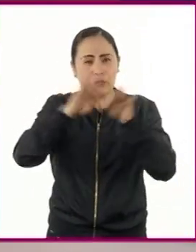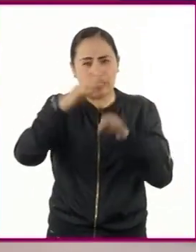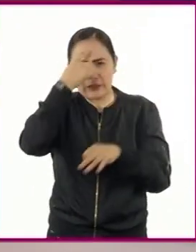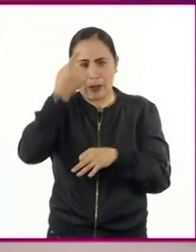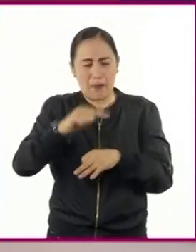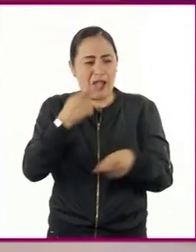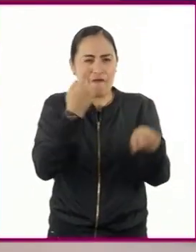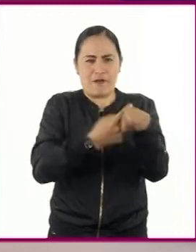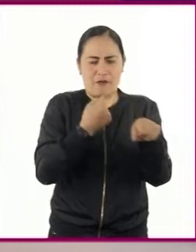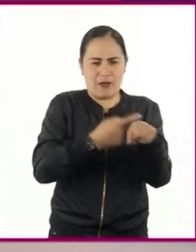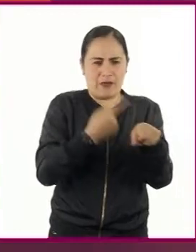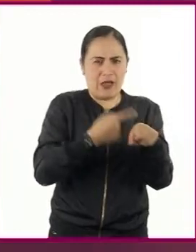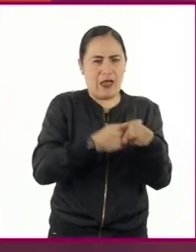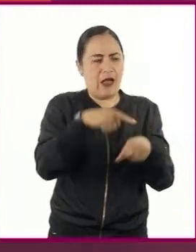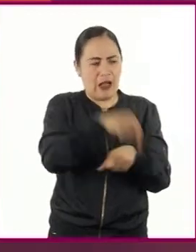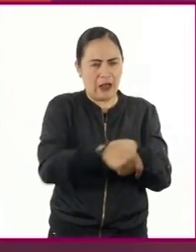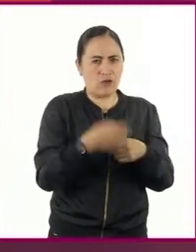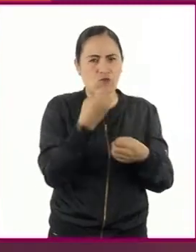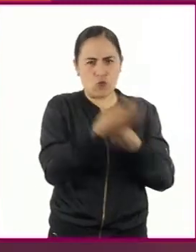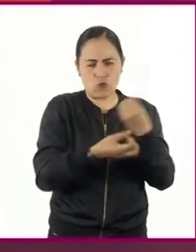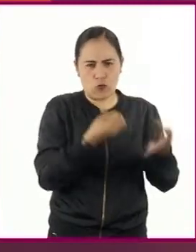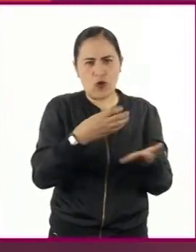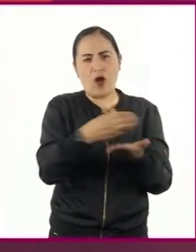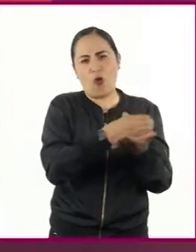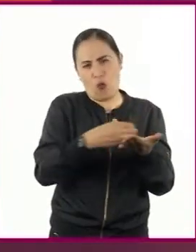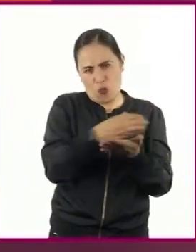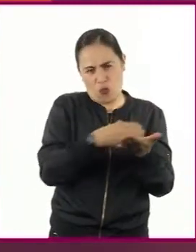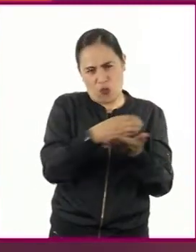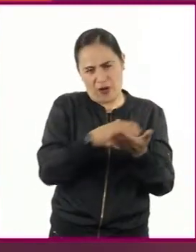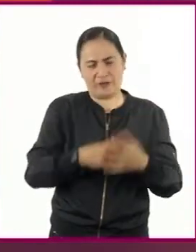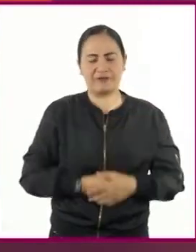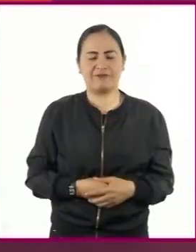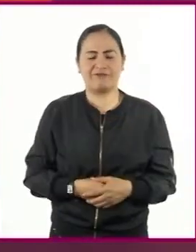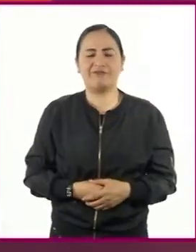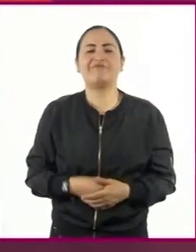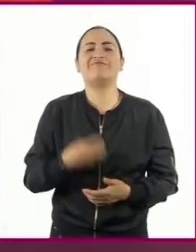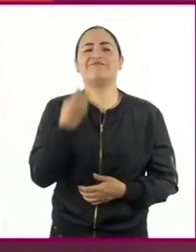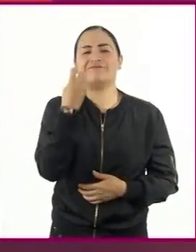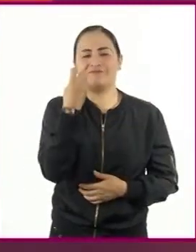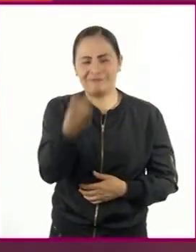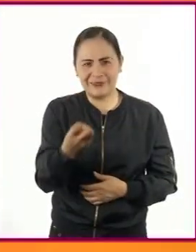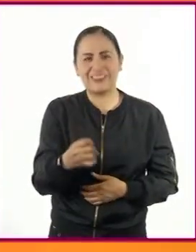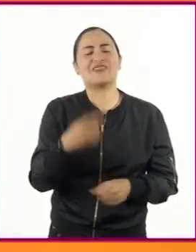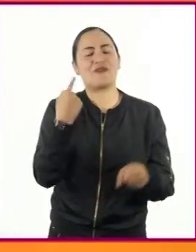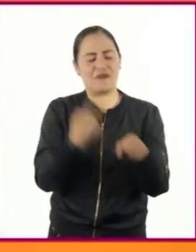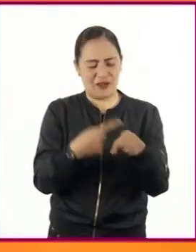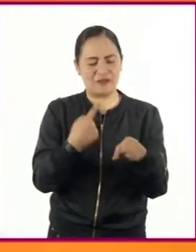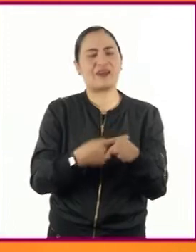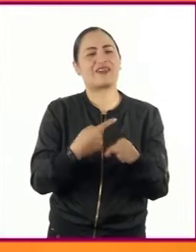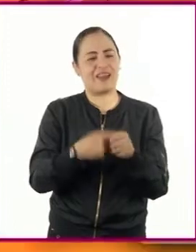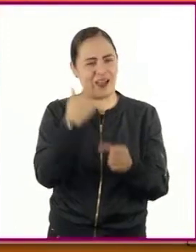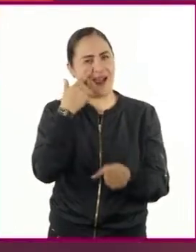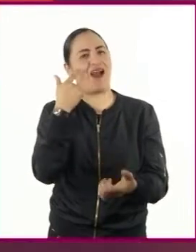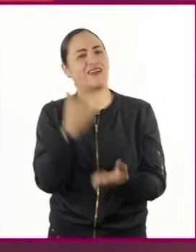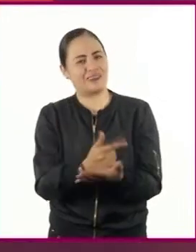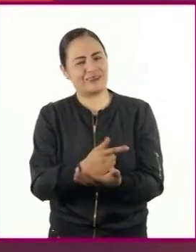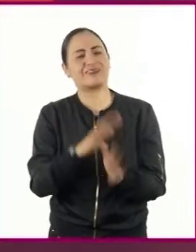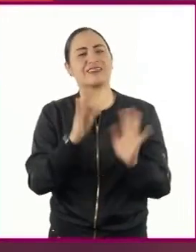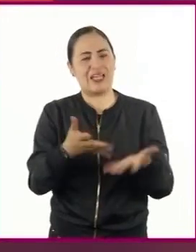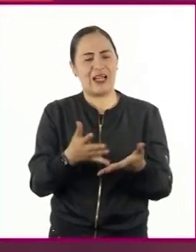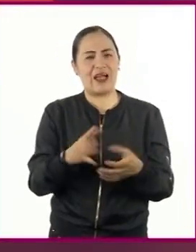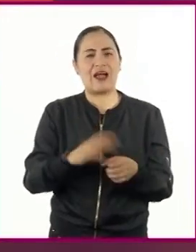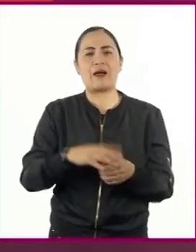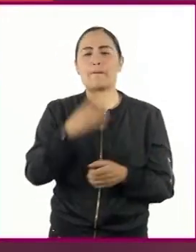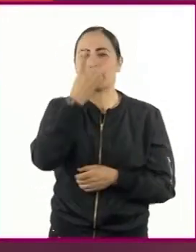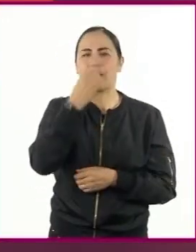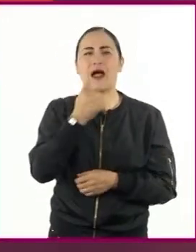de enfermedades. Con este dato que acabas de dar, ya sé a qué enfermedad te refieres. Es la diabetes, pues la insulina es la